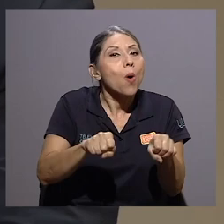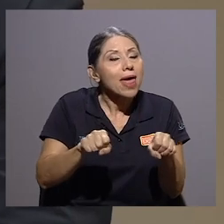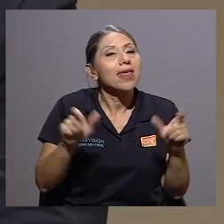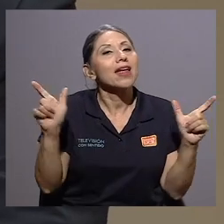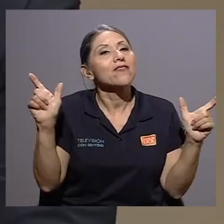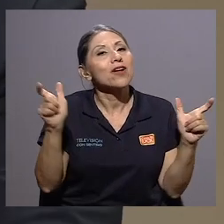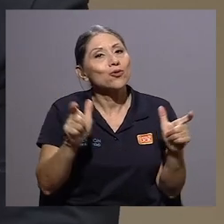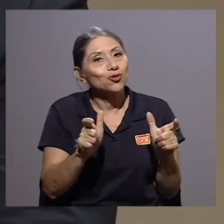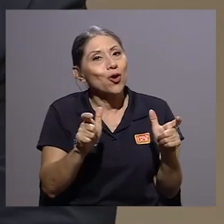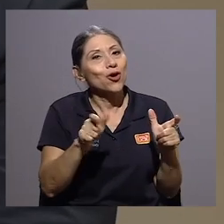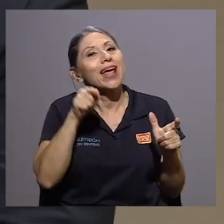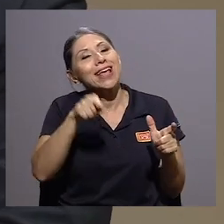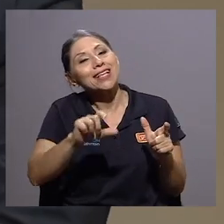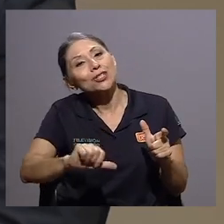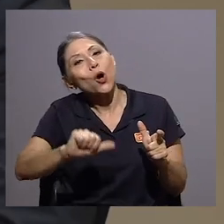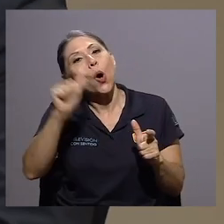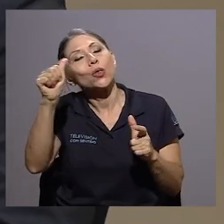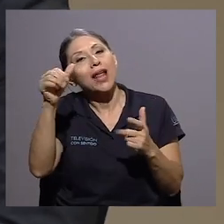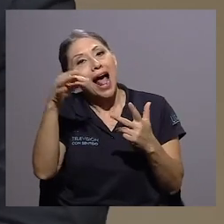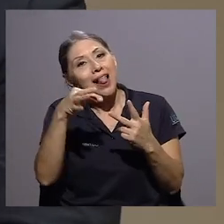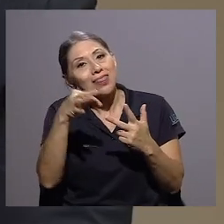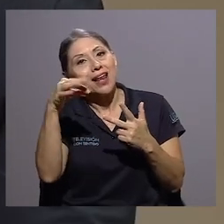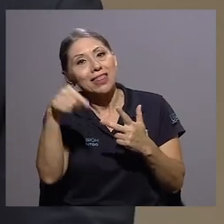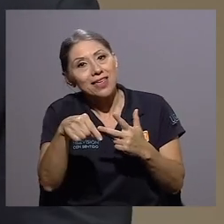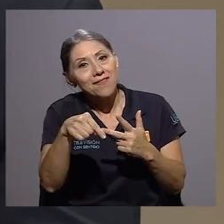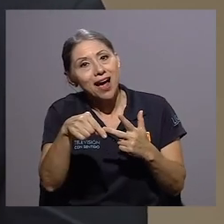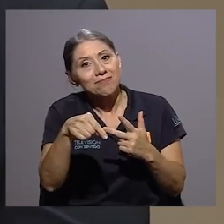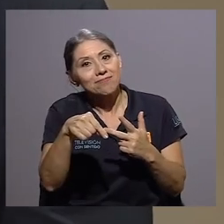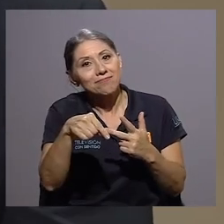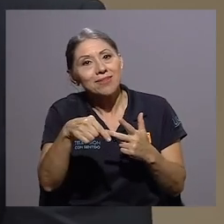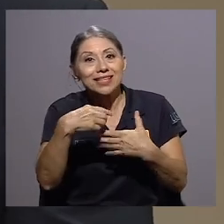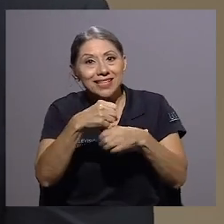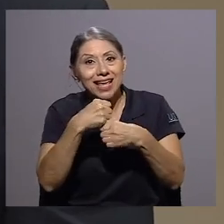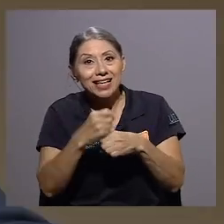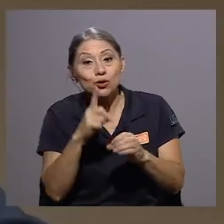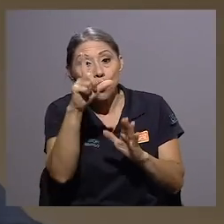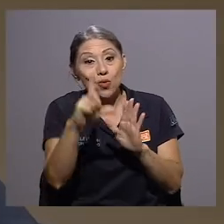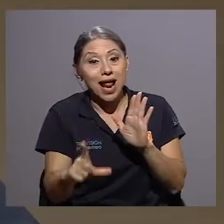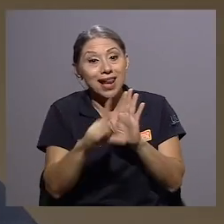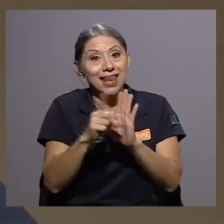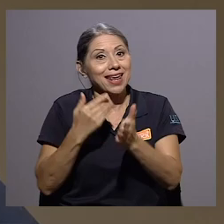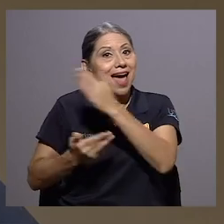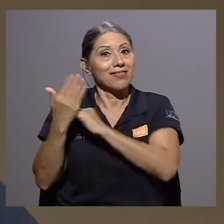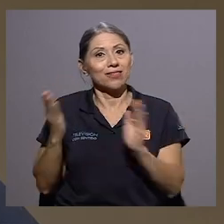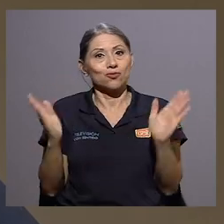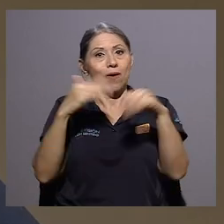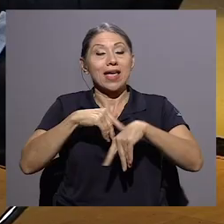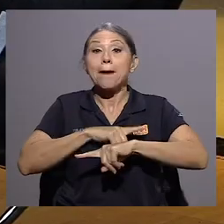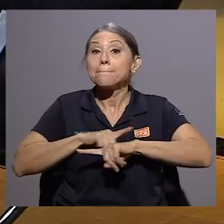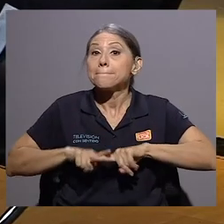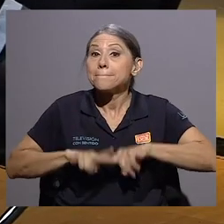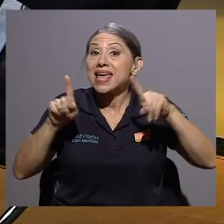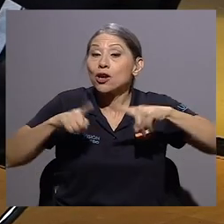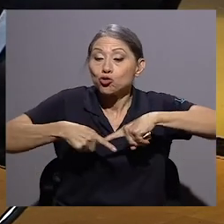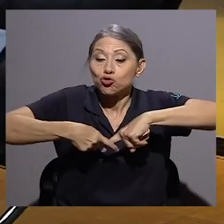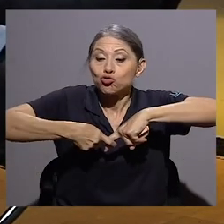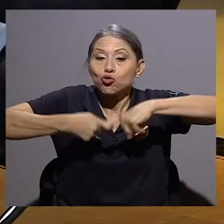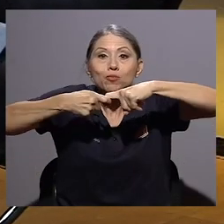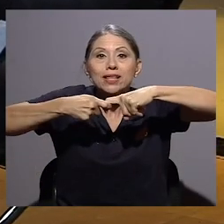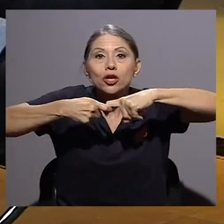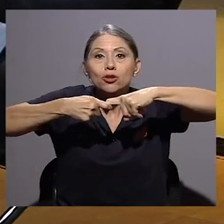es la otra alternativa que se creó en la ley que no teníamos. Pero la suspensión suspende